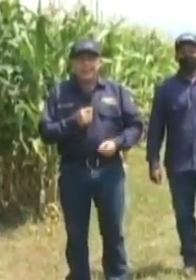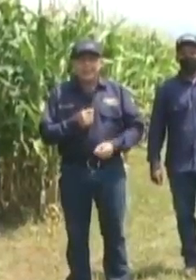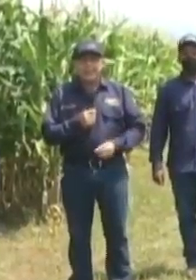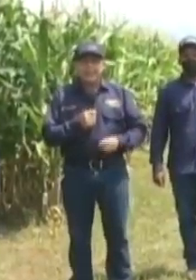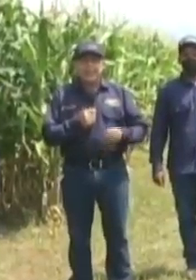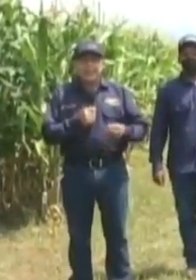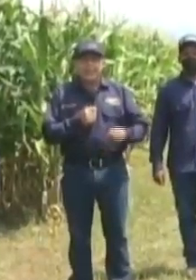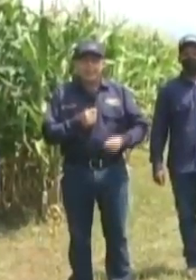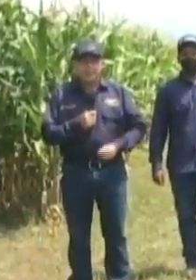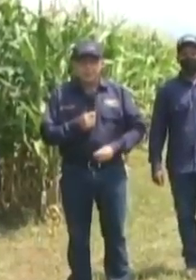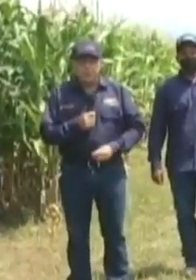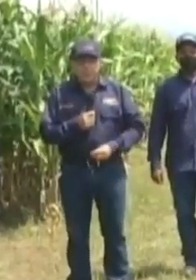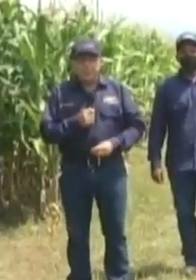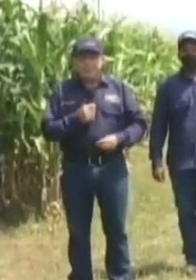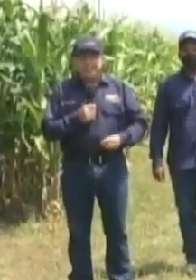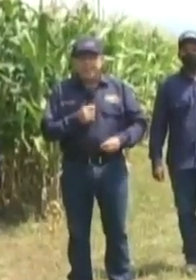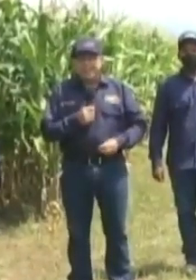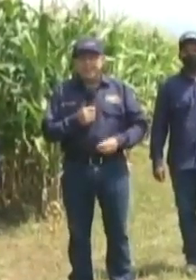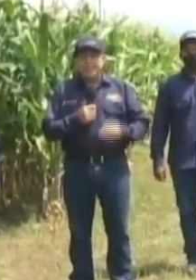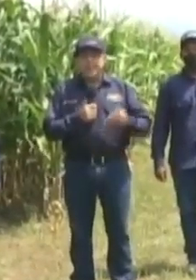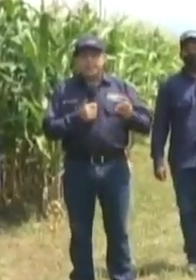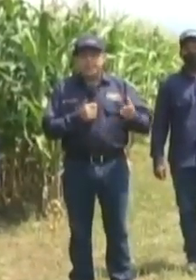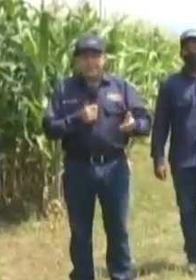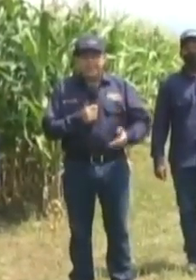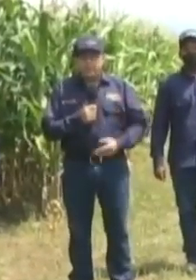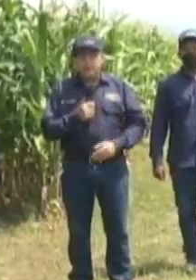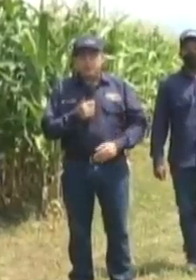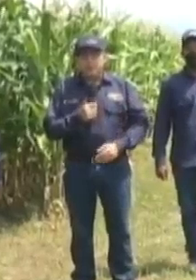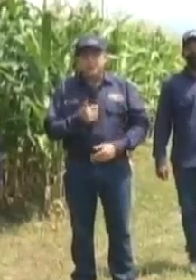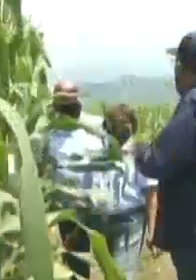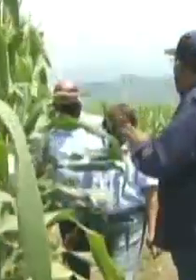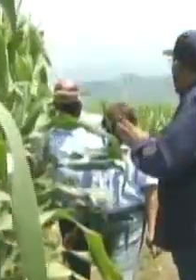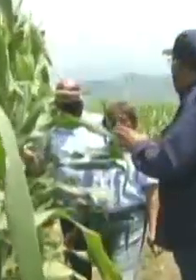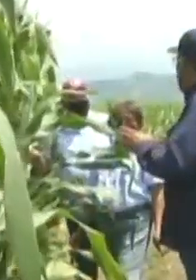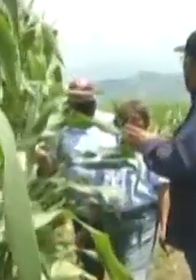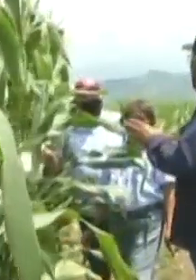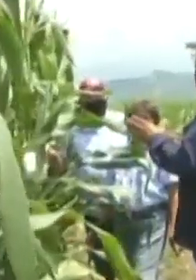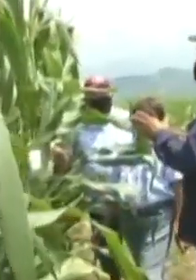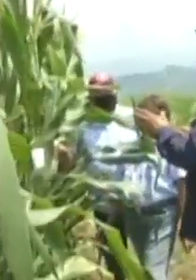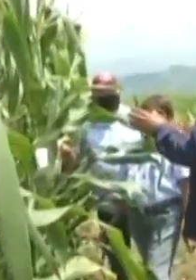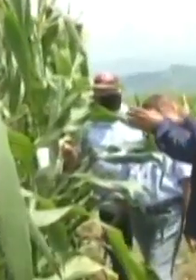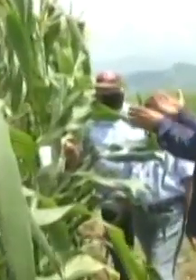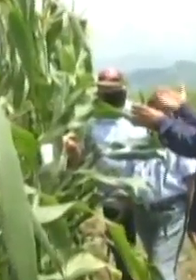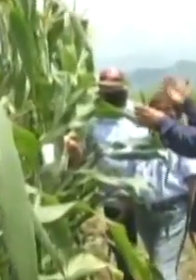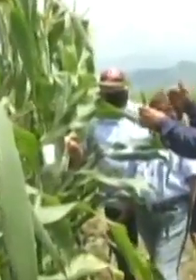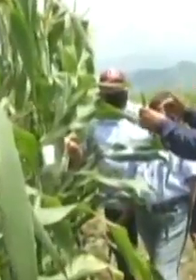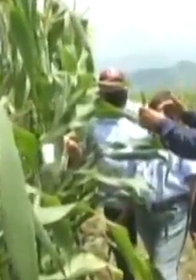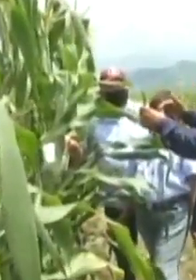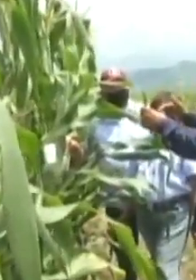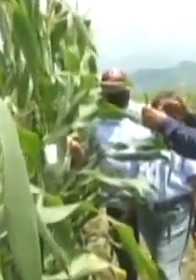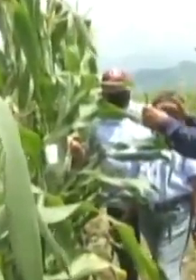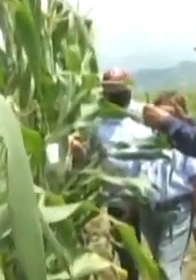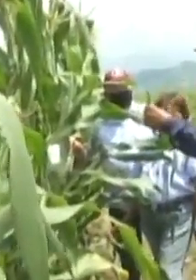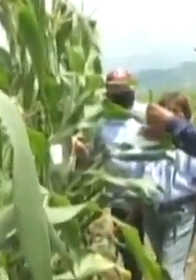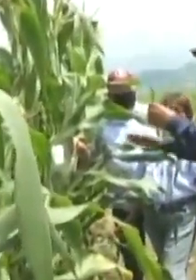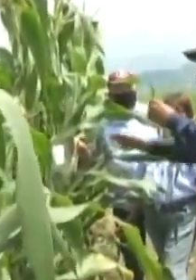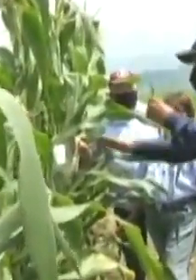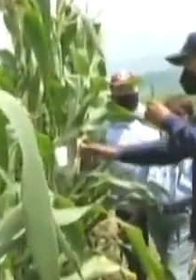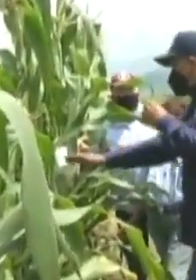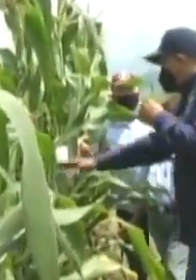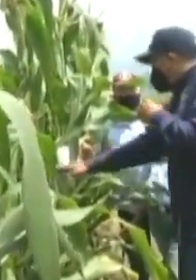hasta lograr el bienestar para todo el pueblo venezolano presidente